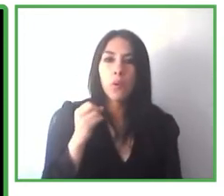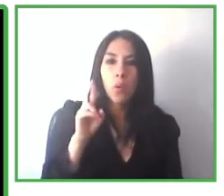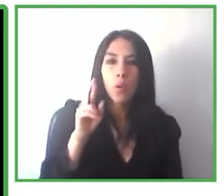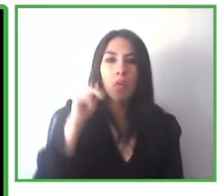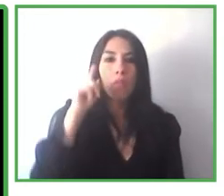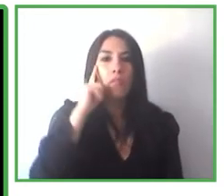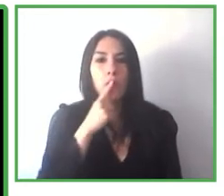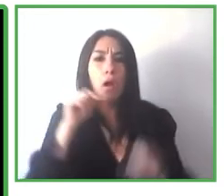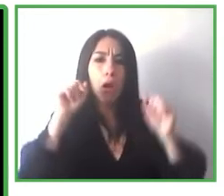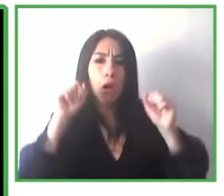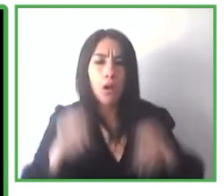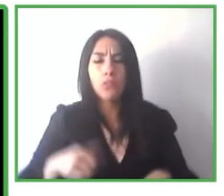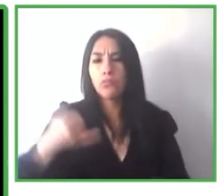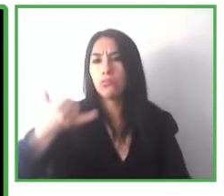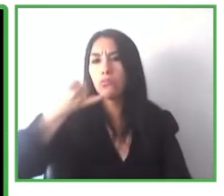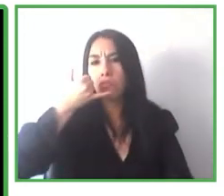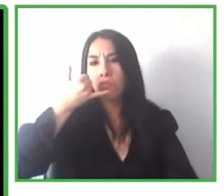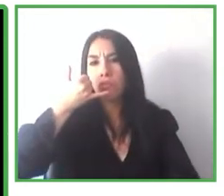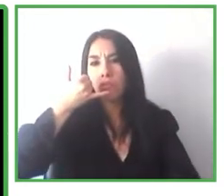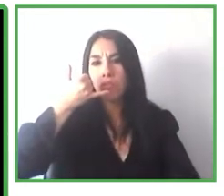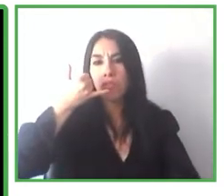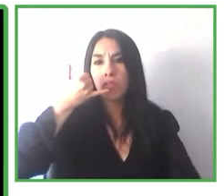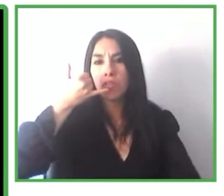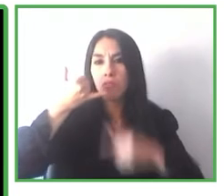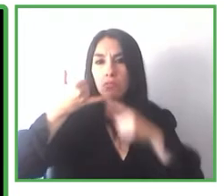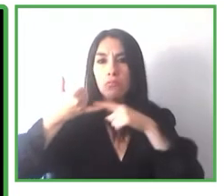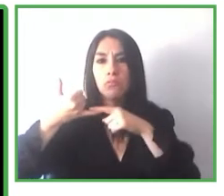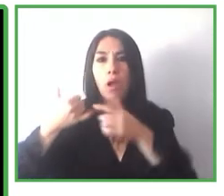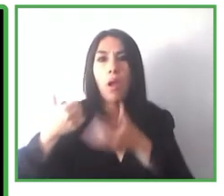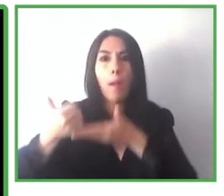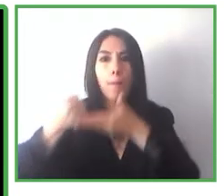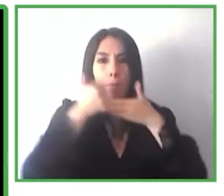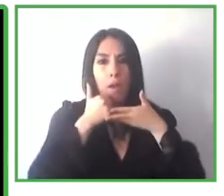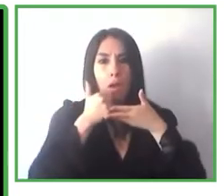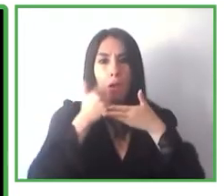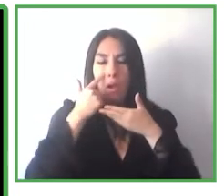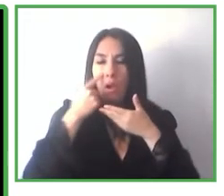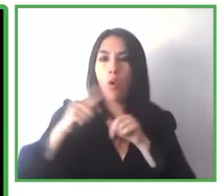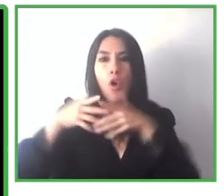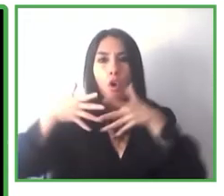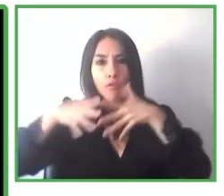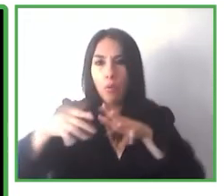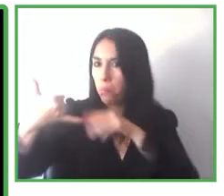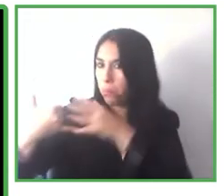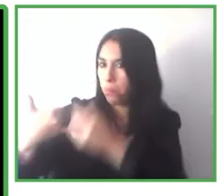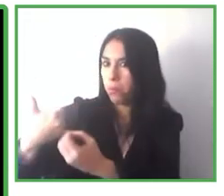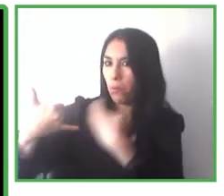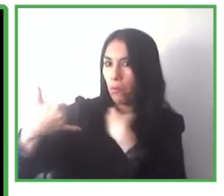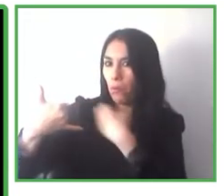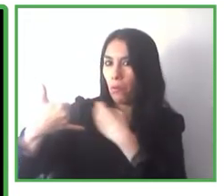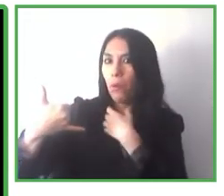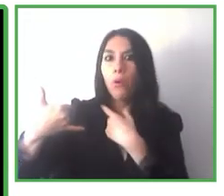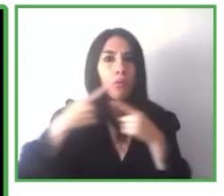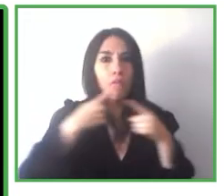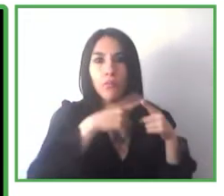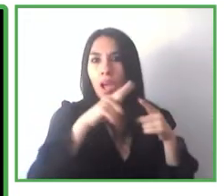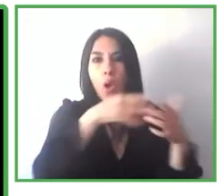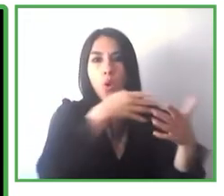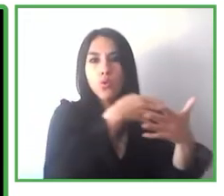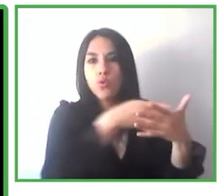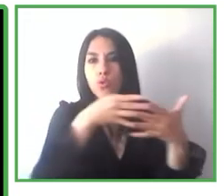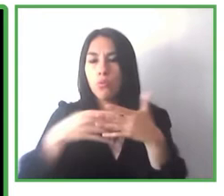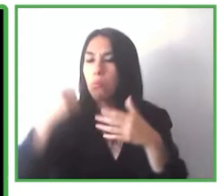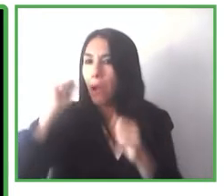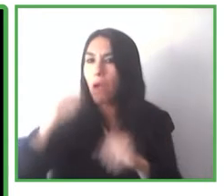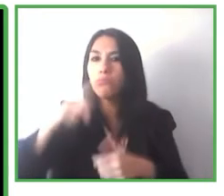a su contenido preferido un único código múltiples lenguajes visual gráfico vídeo auditivo